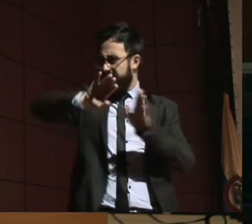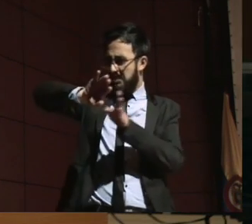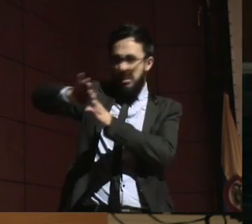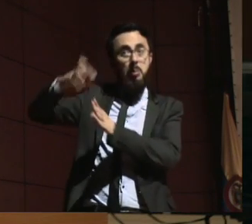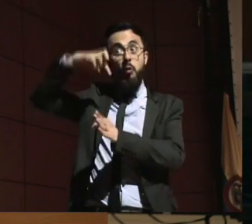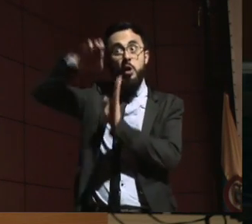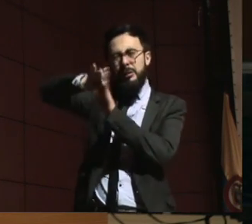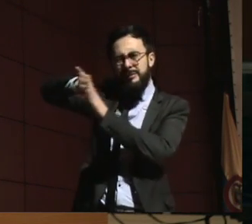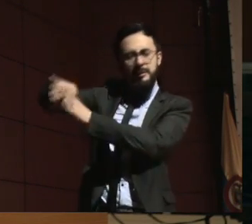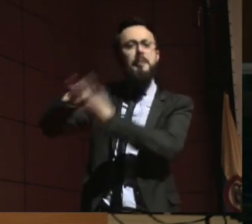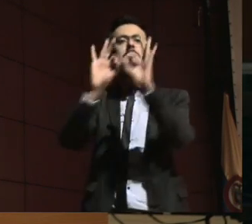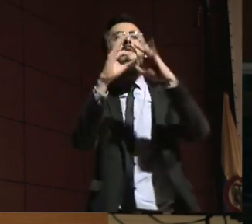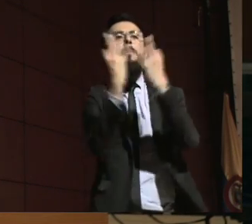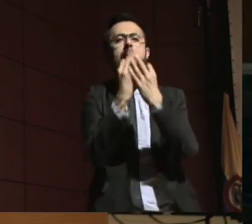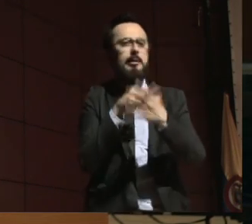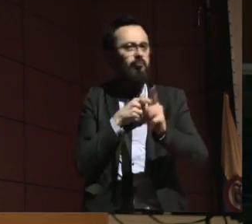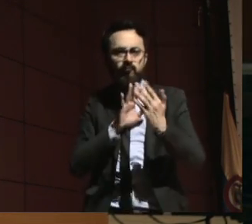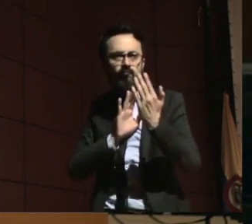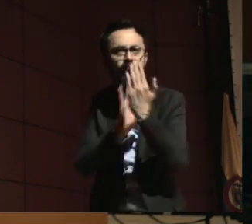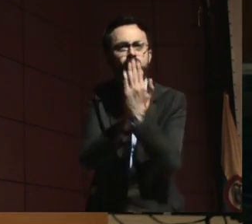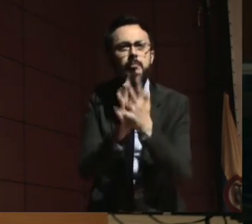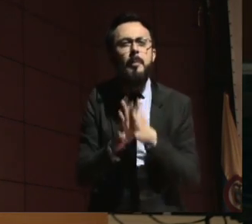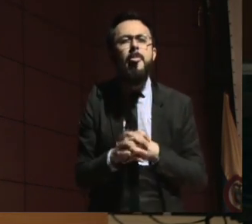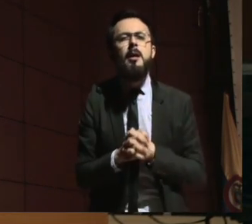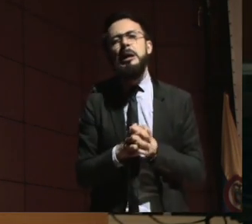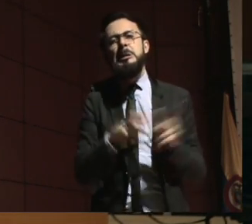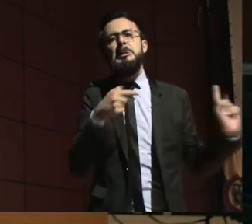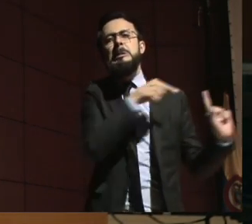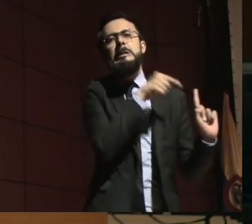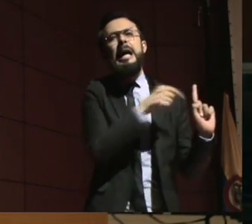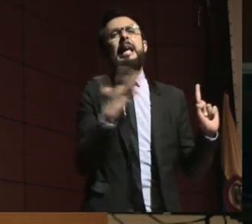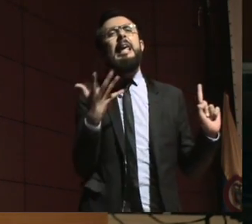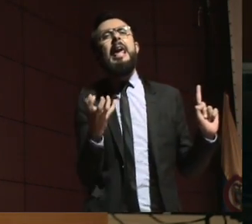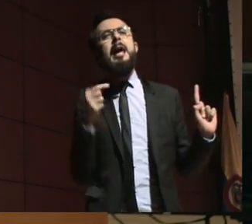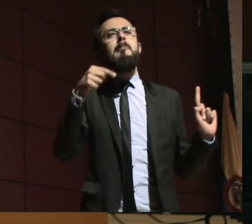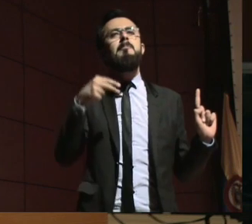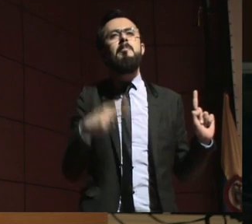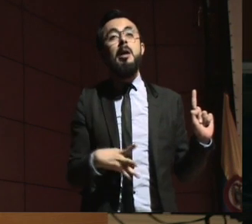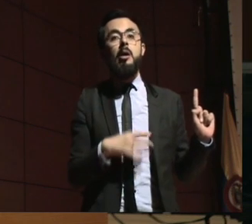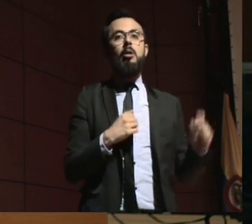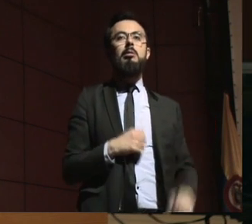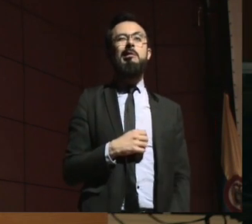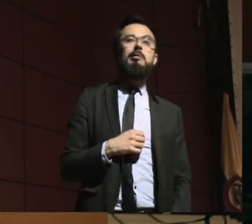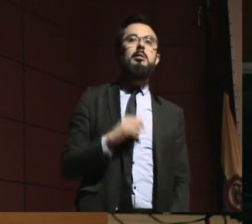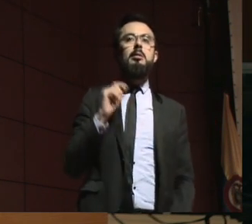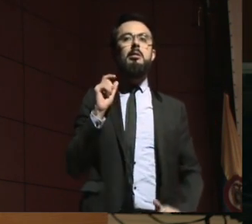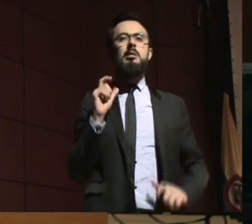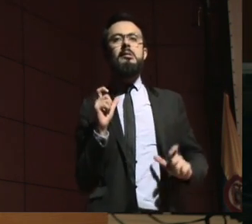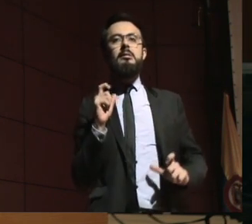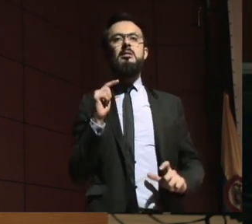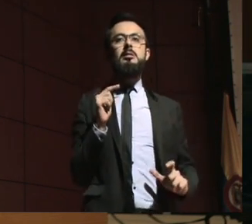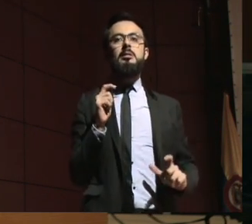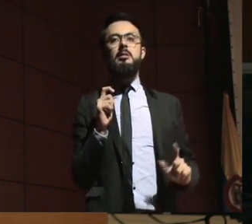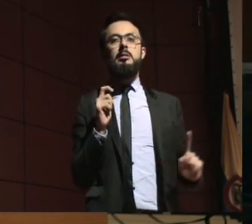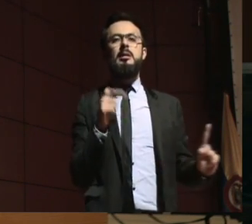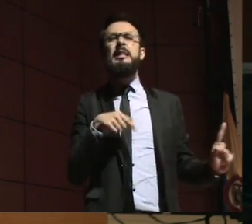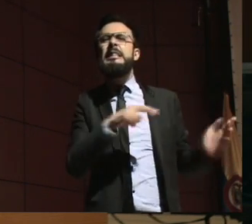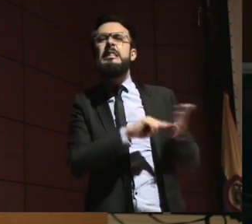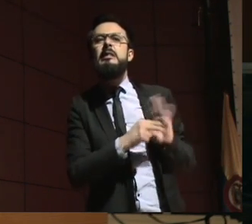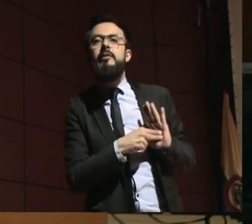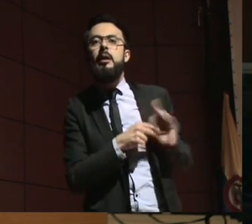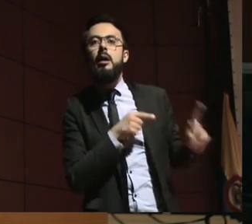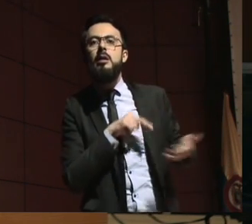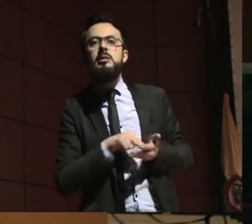para poder mostrar cómo esa persona expresa sus ideas, o qué es lo que más le